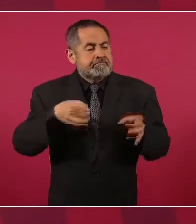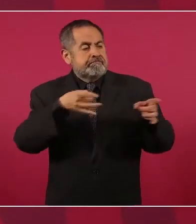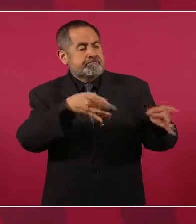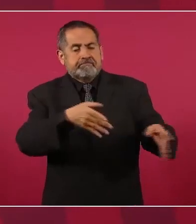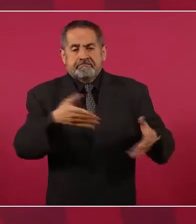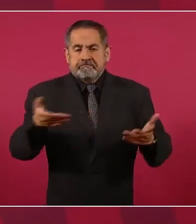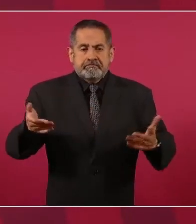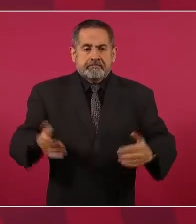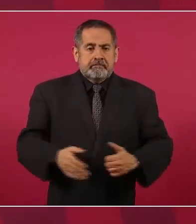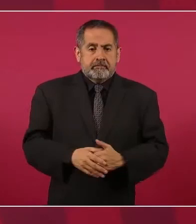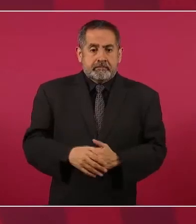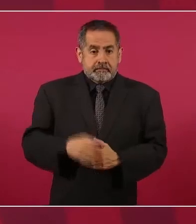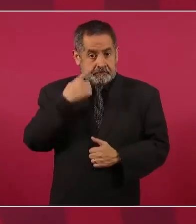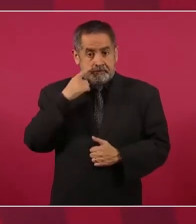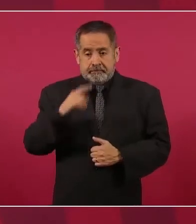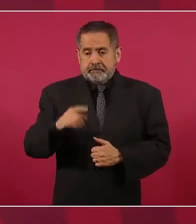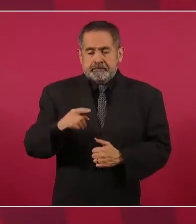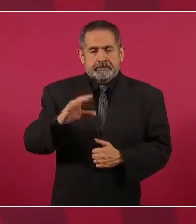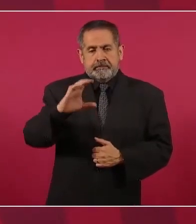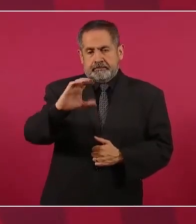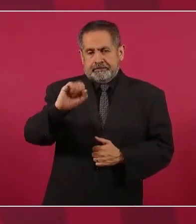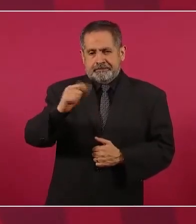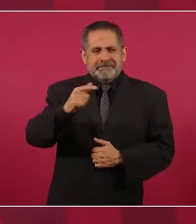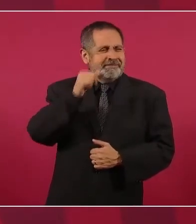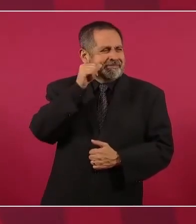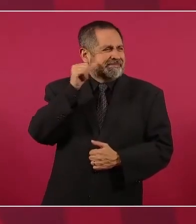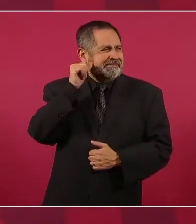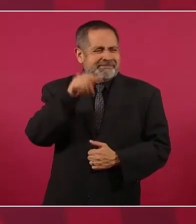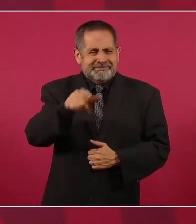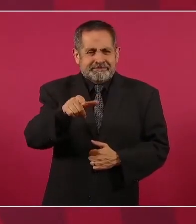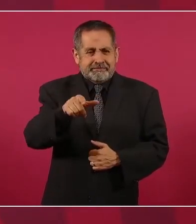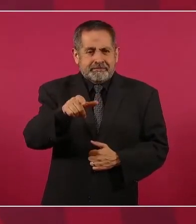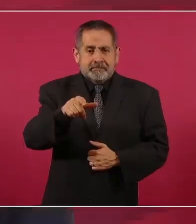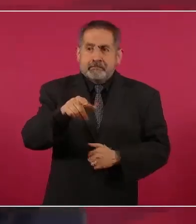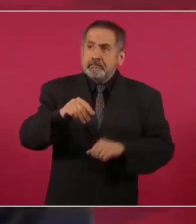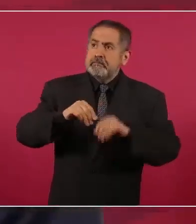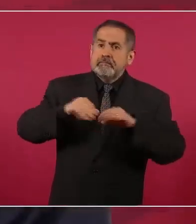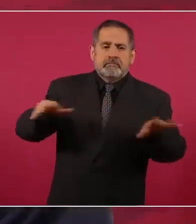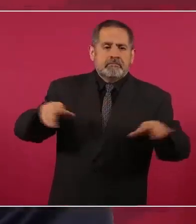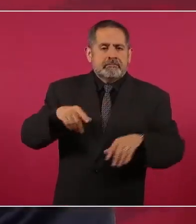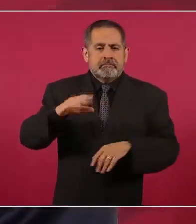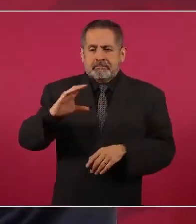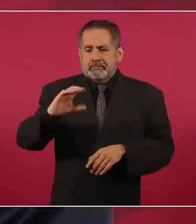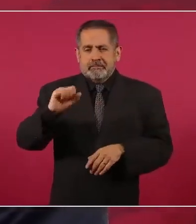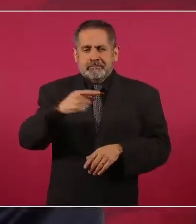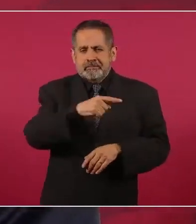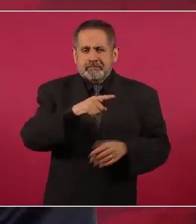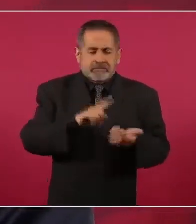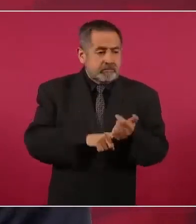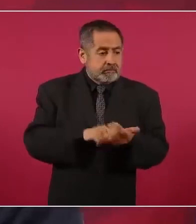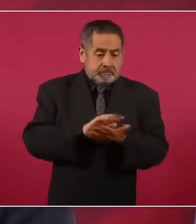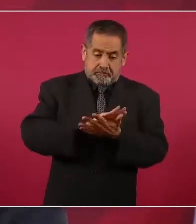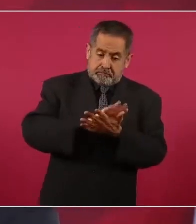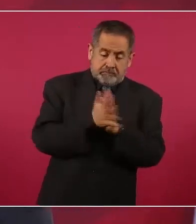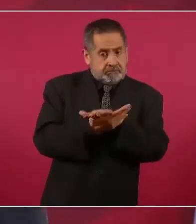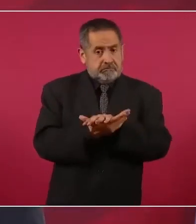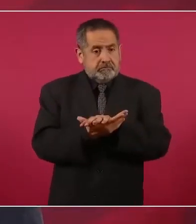Ahora Salinas, ayer se da a conocer que ya se volvió español.